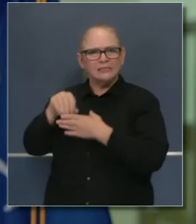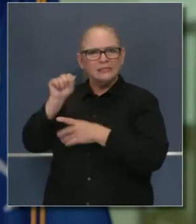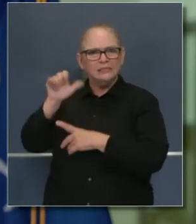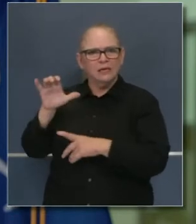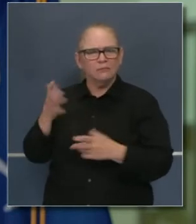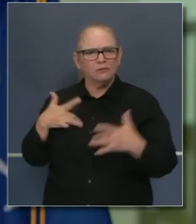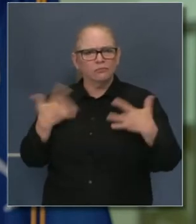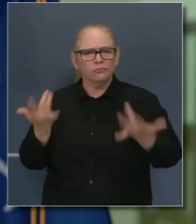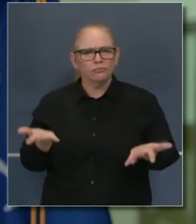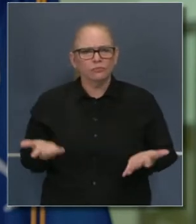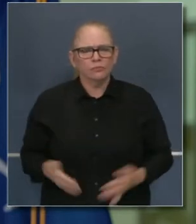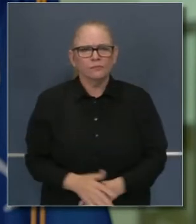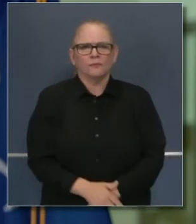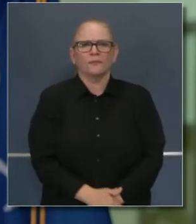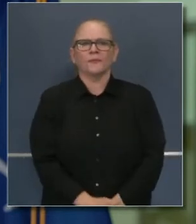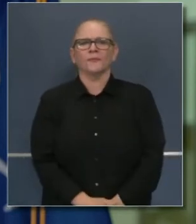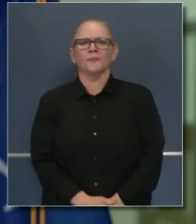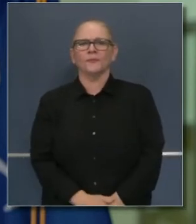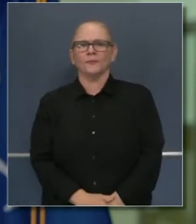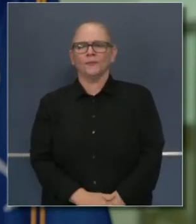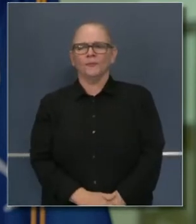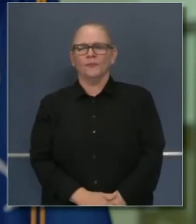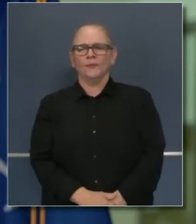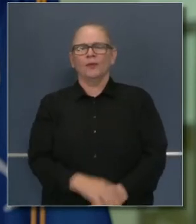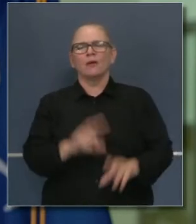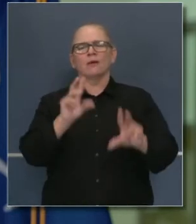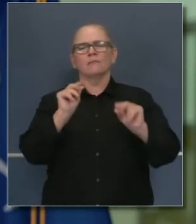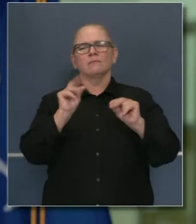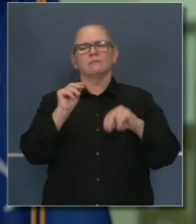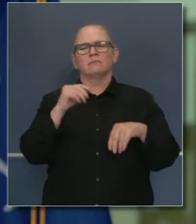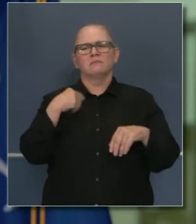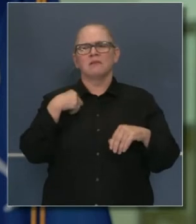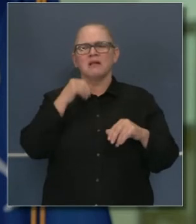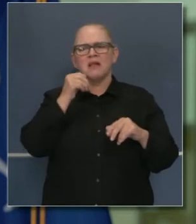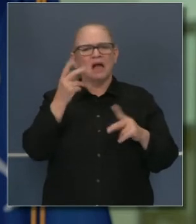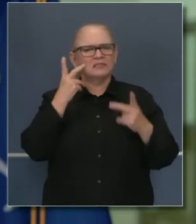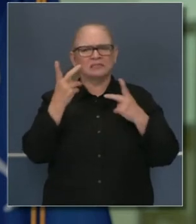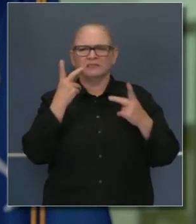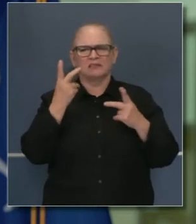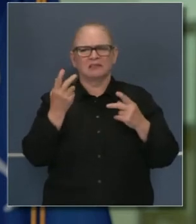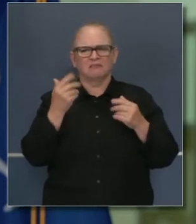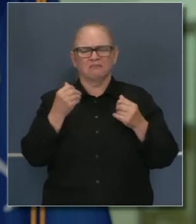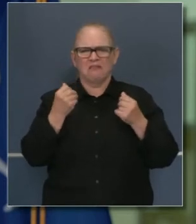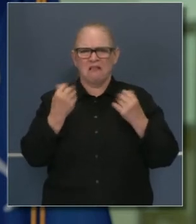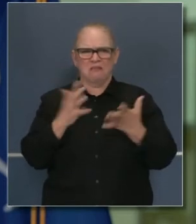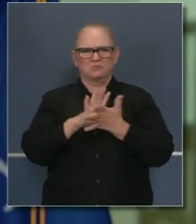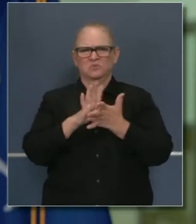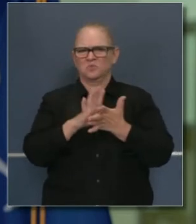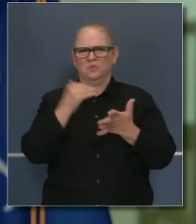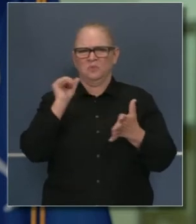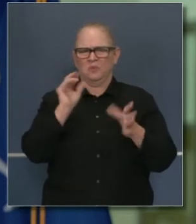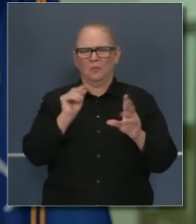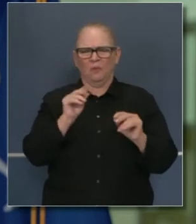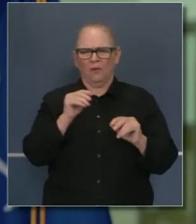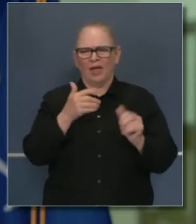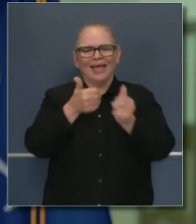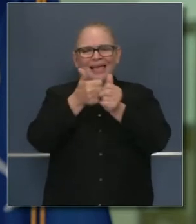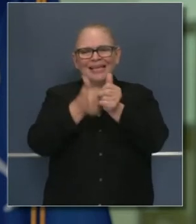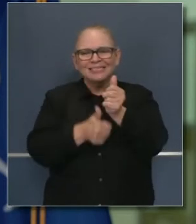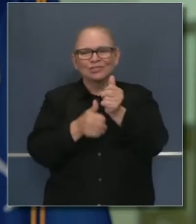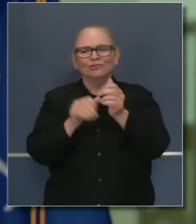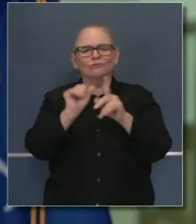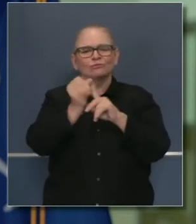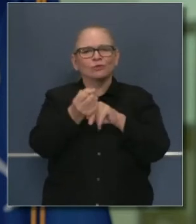Bueno, en cuanto a la escala y a cuánto se esparció, yo no lo he visto. Cada uno de estos instancios es único y